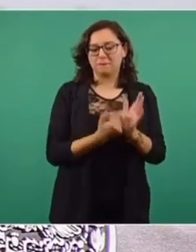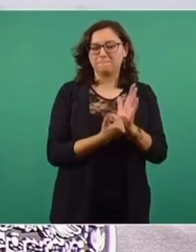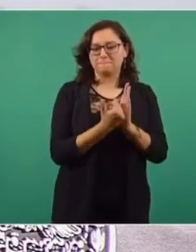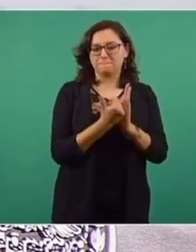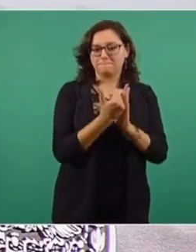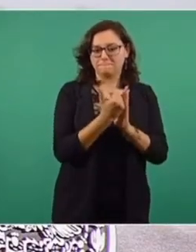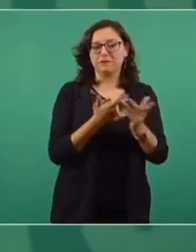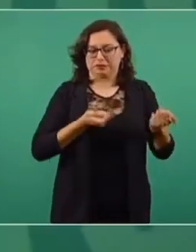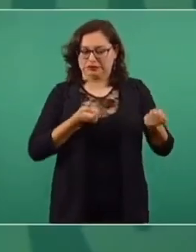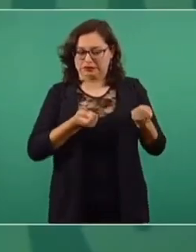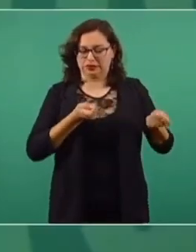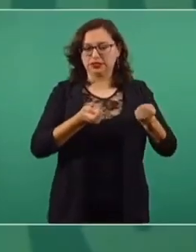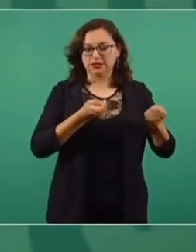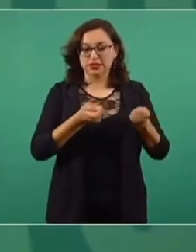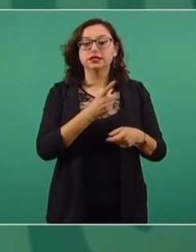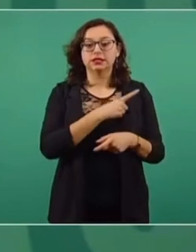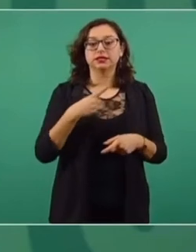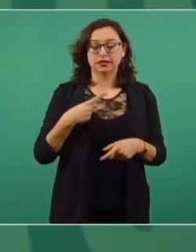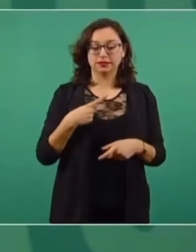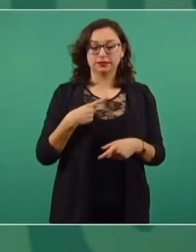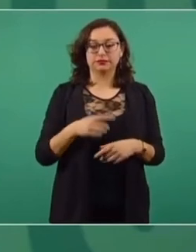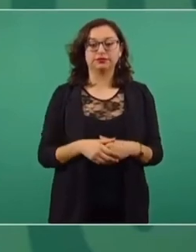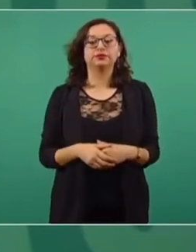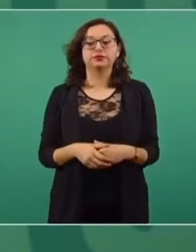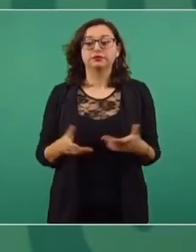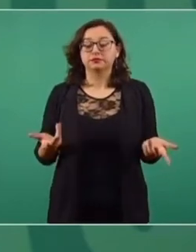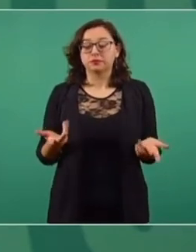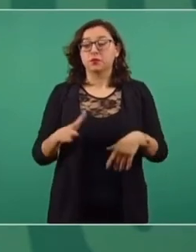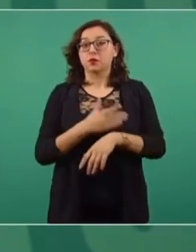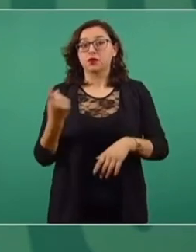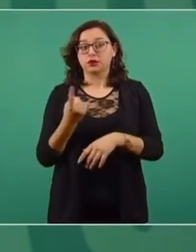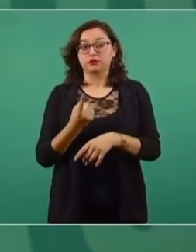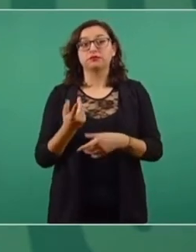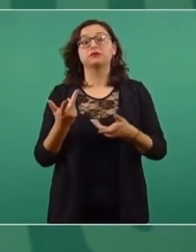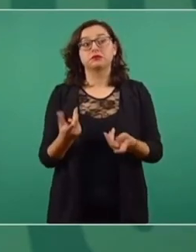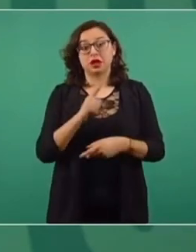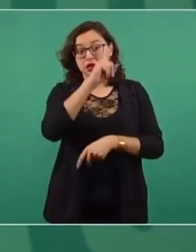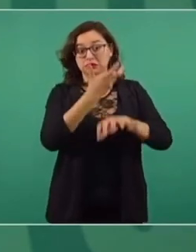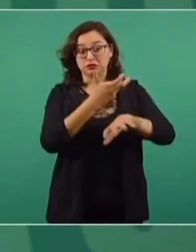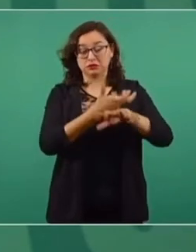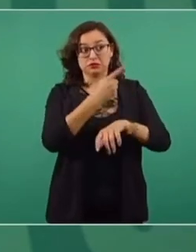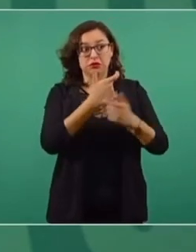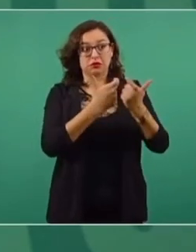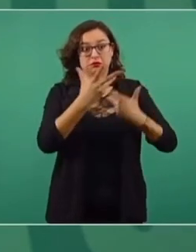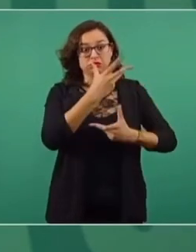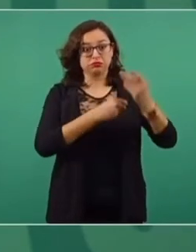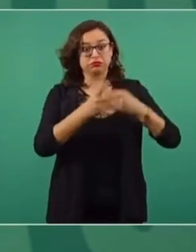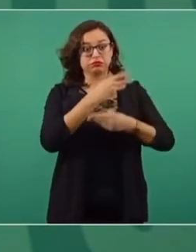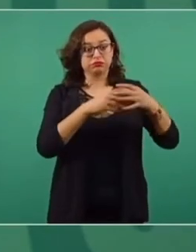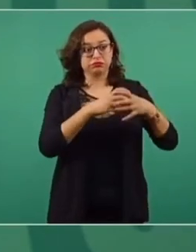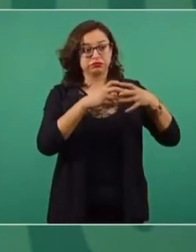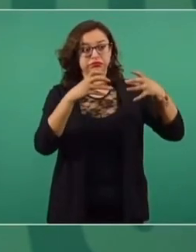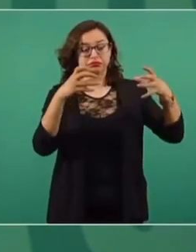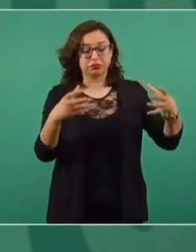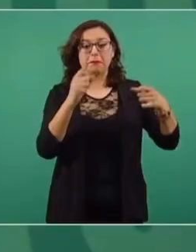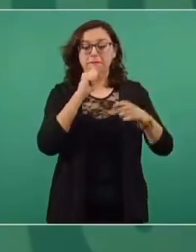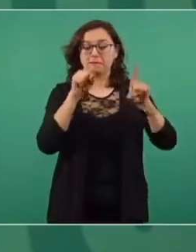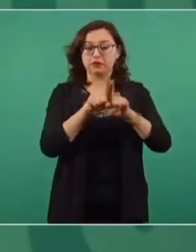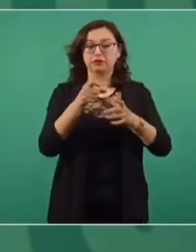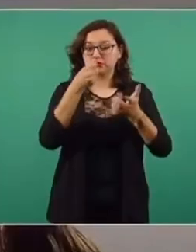el que haya crecimiento económico en Estados Unidos y se estén inyectando fondos, recursos,